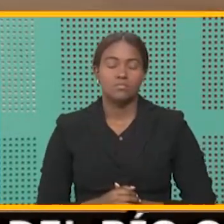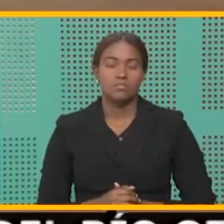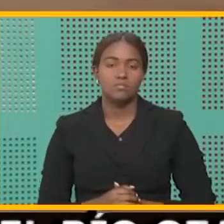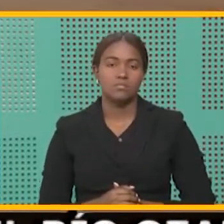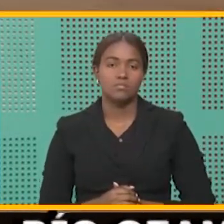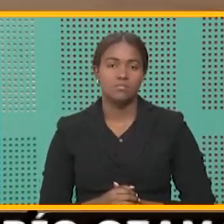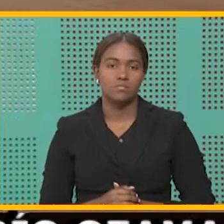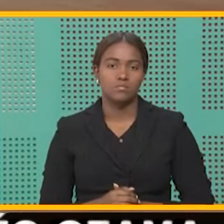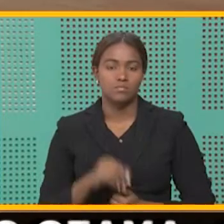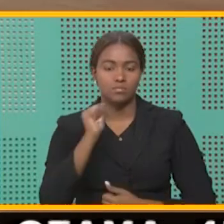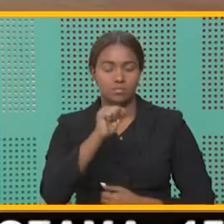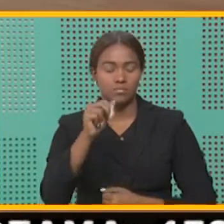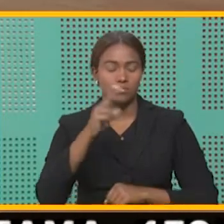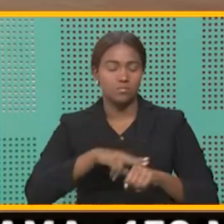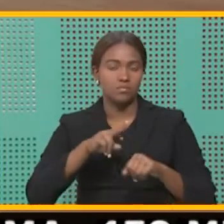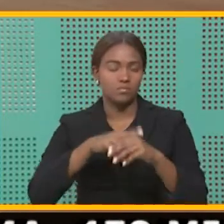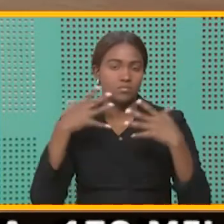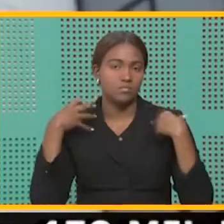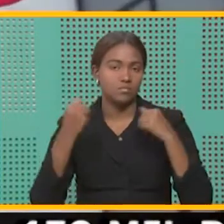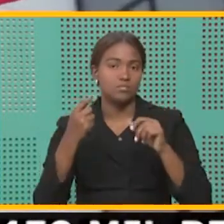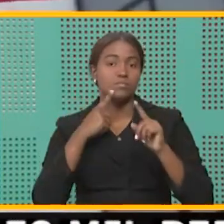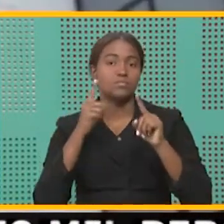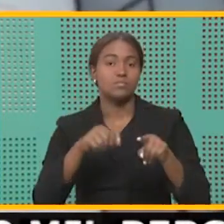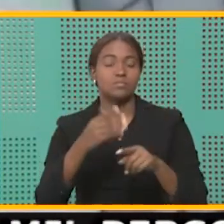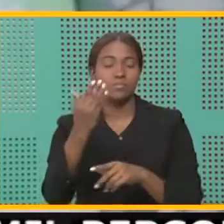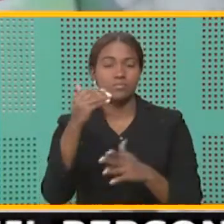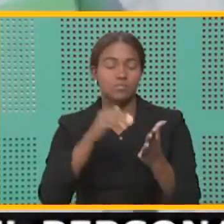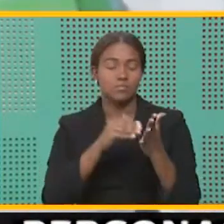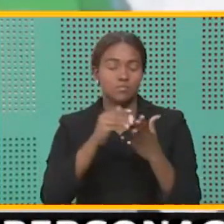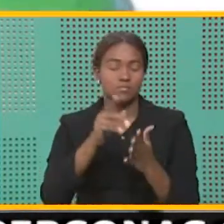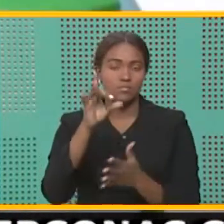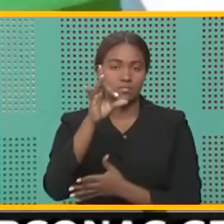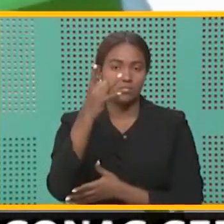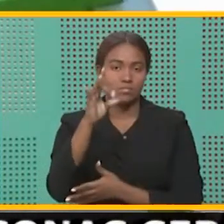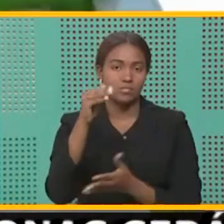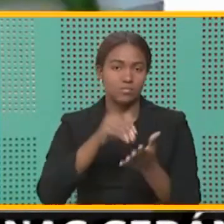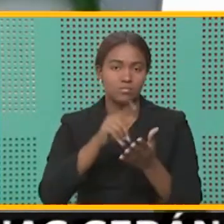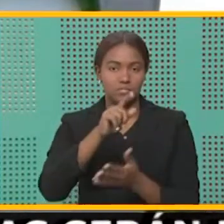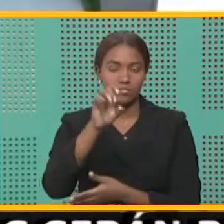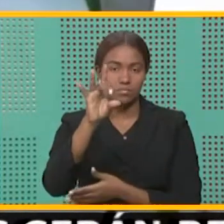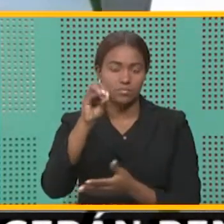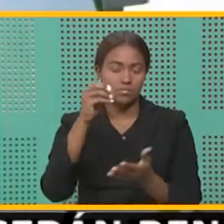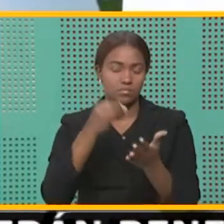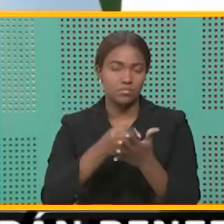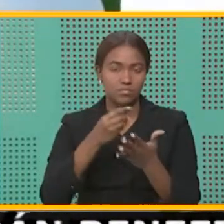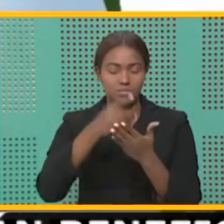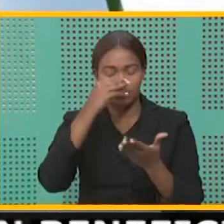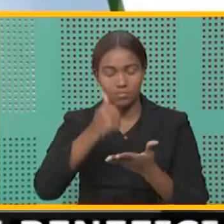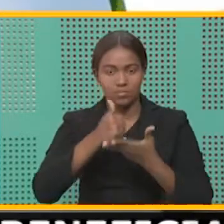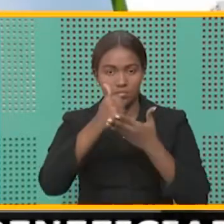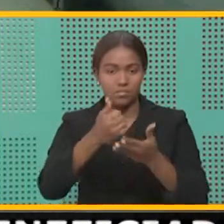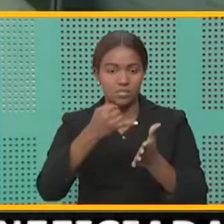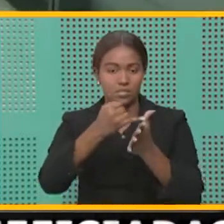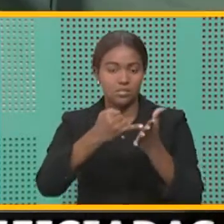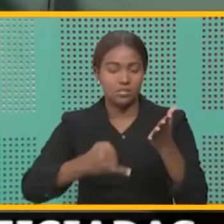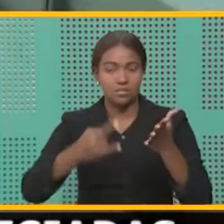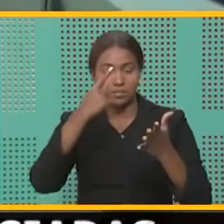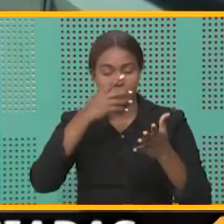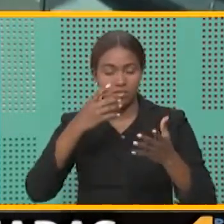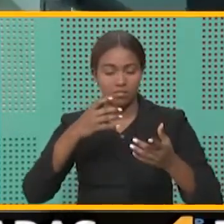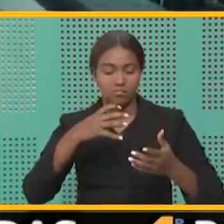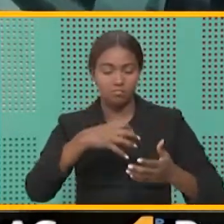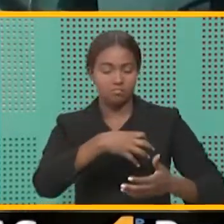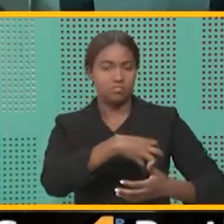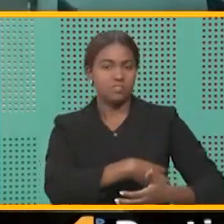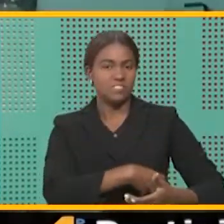El Seguro Nacional de Salud autorizó 15,018,180 pesos para garantizar la cirugía de trasplante de